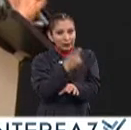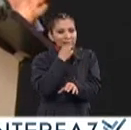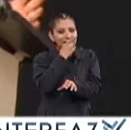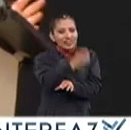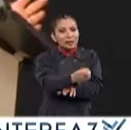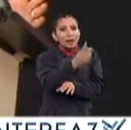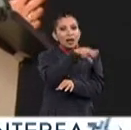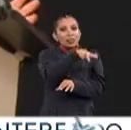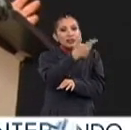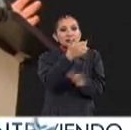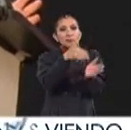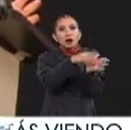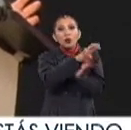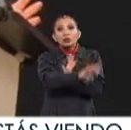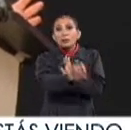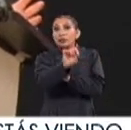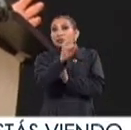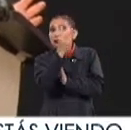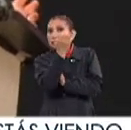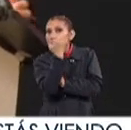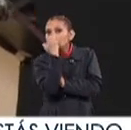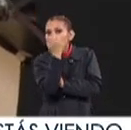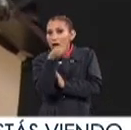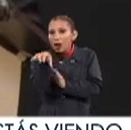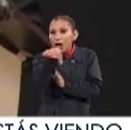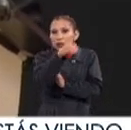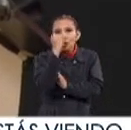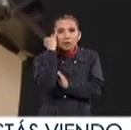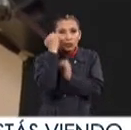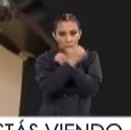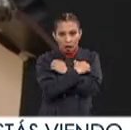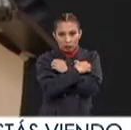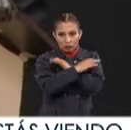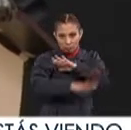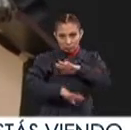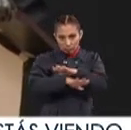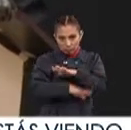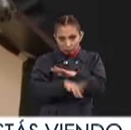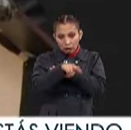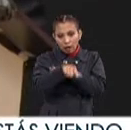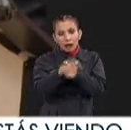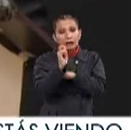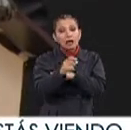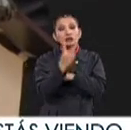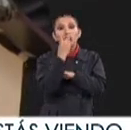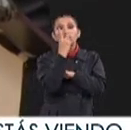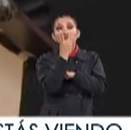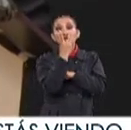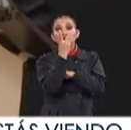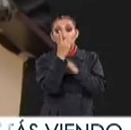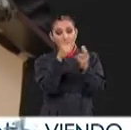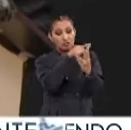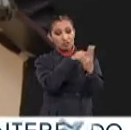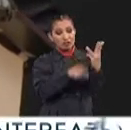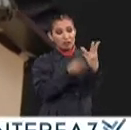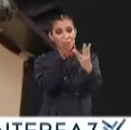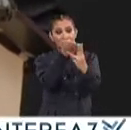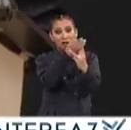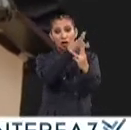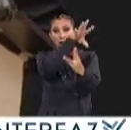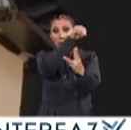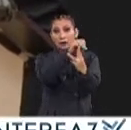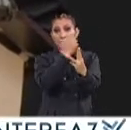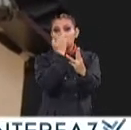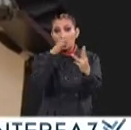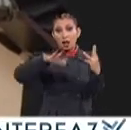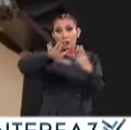hablamos de 13,422 escuelas indígenas De educación básica Son dos terceras partes del total